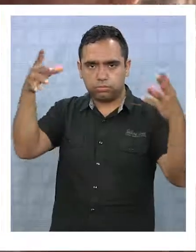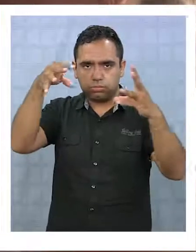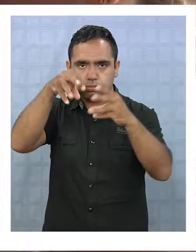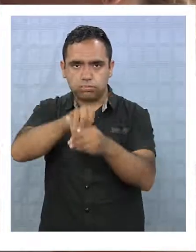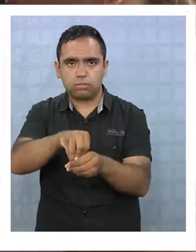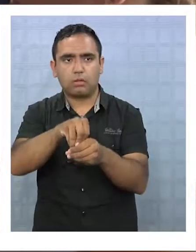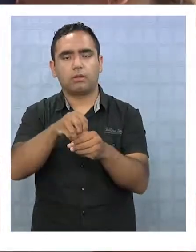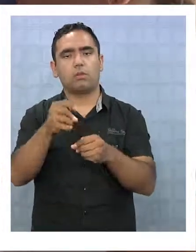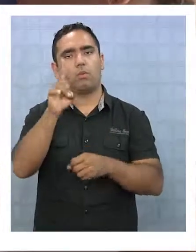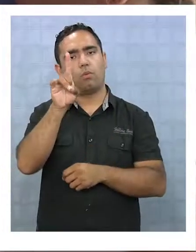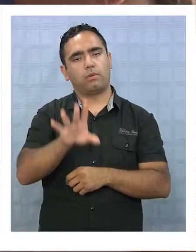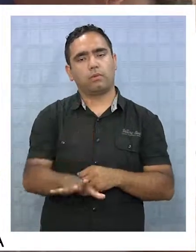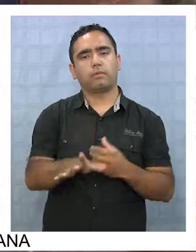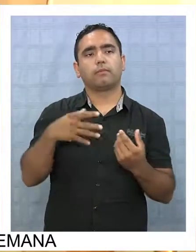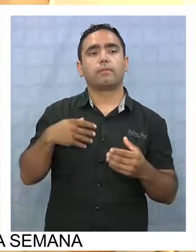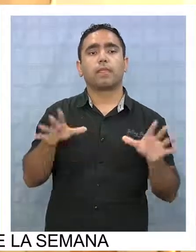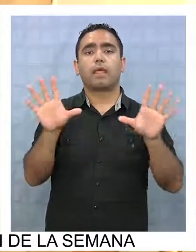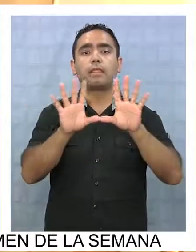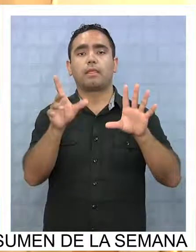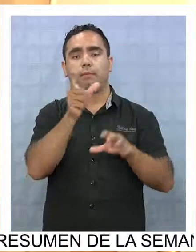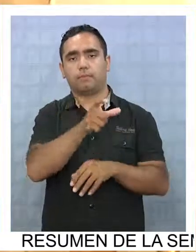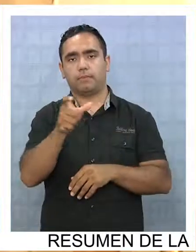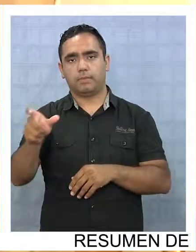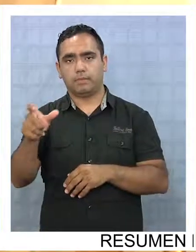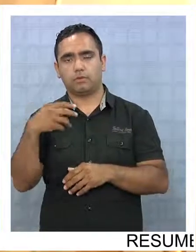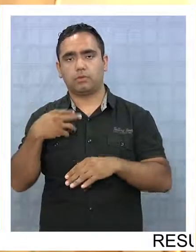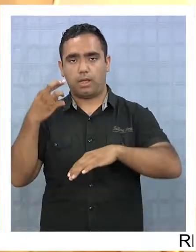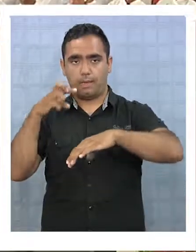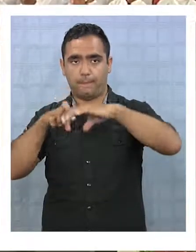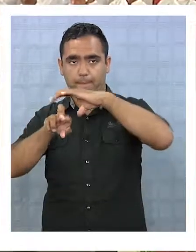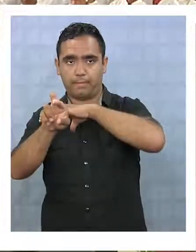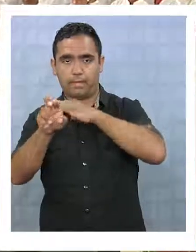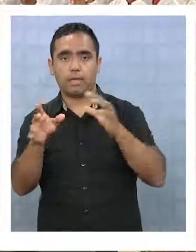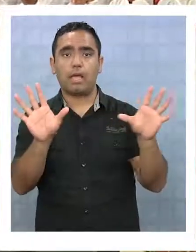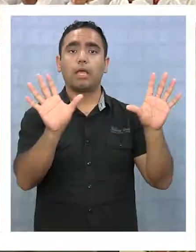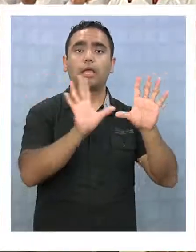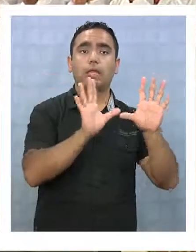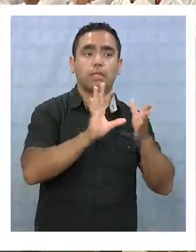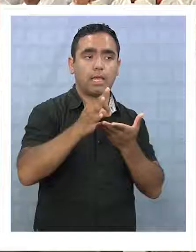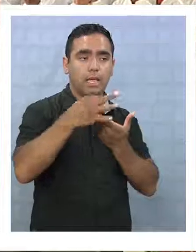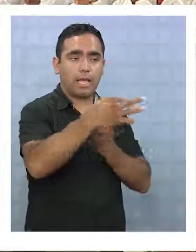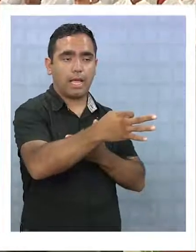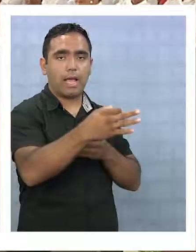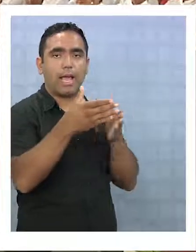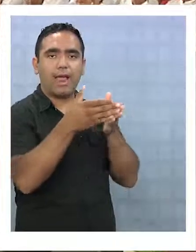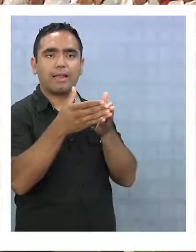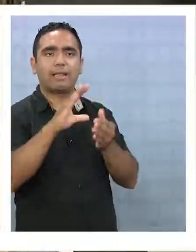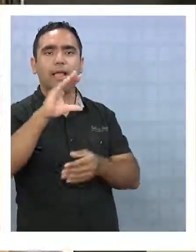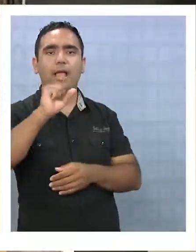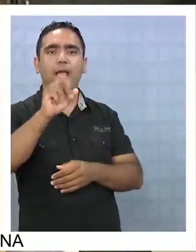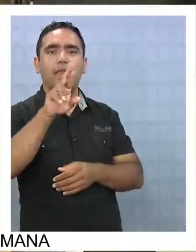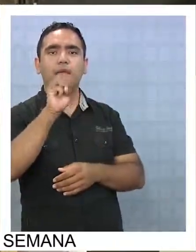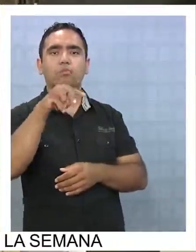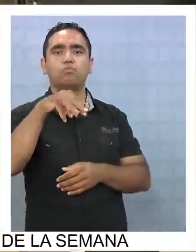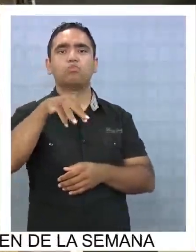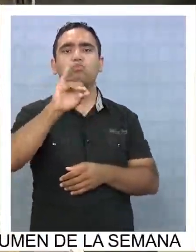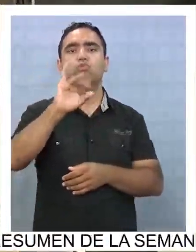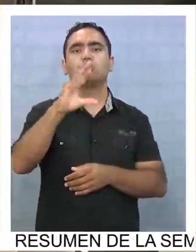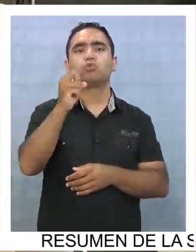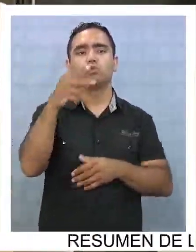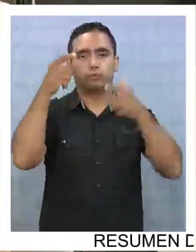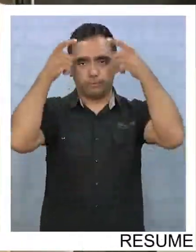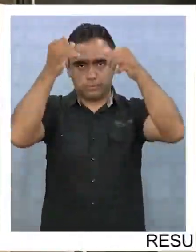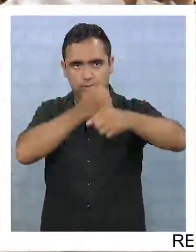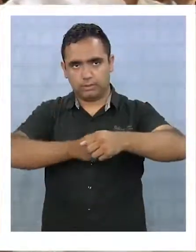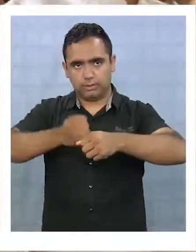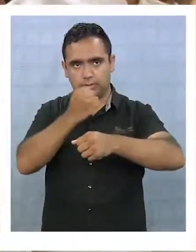irrepetibles. Diez personas del oasis de Pica y diez de la galeta Caramucho fueron certificadas en gastronomía